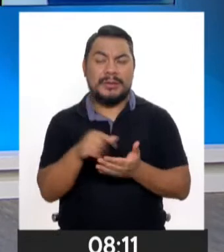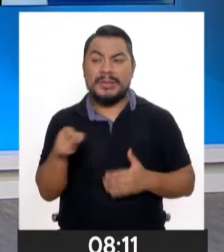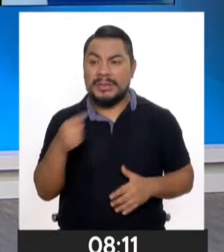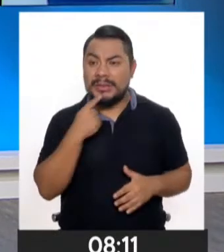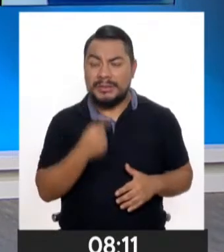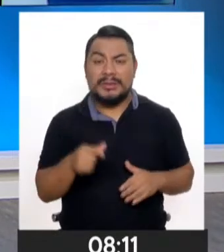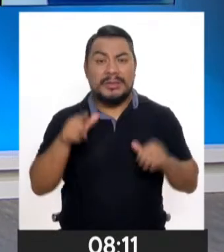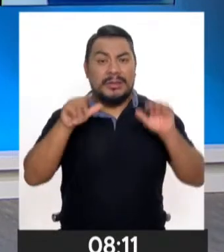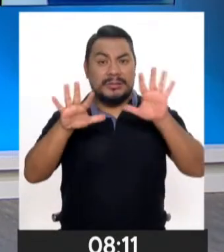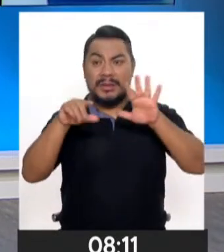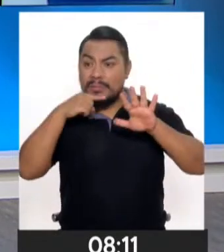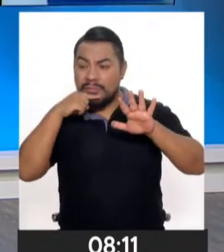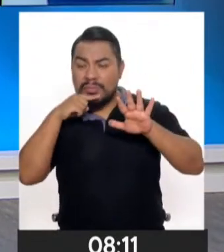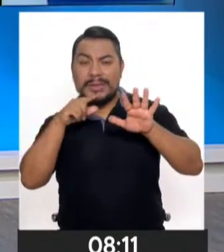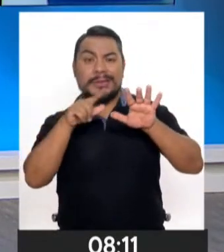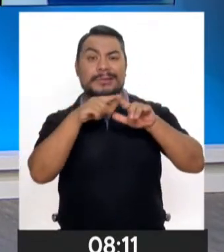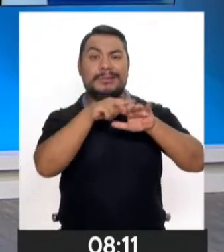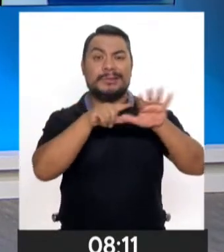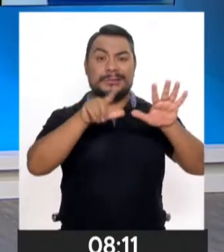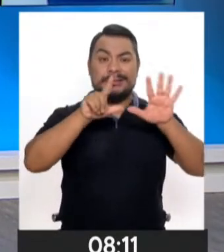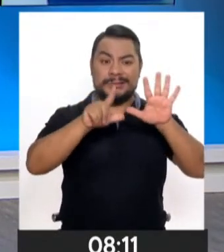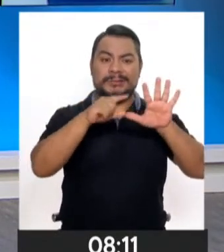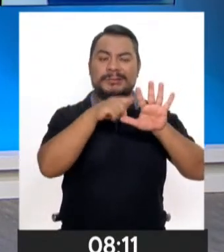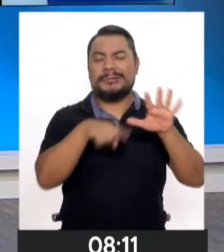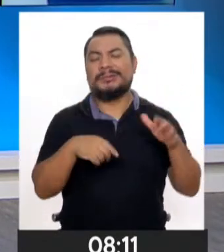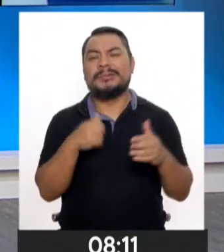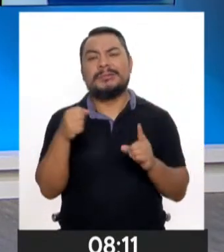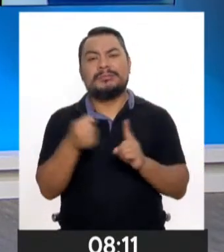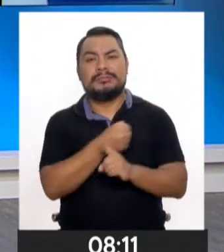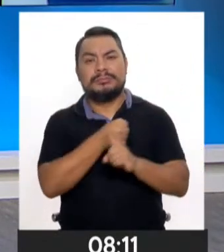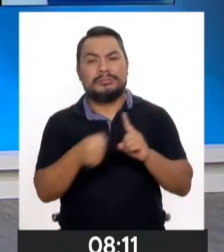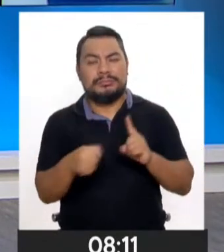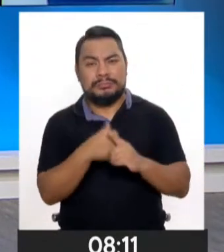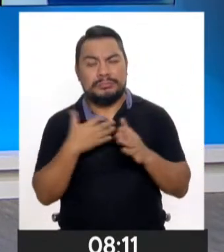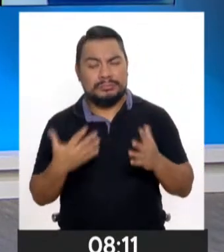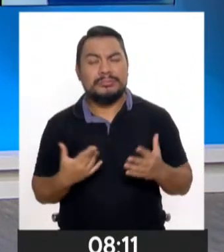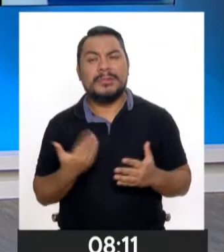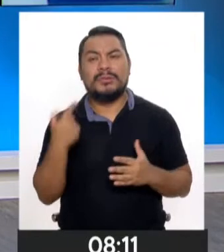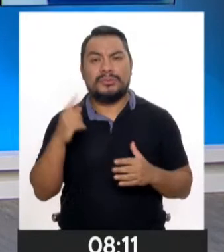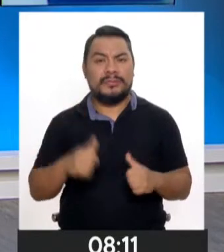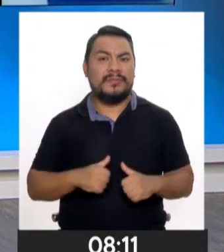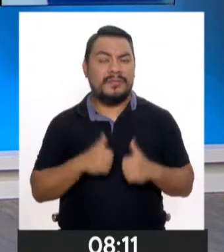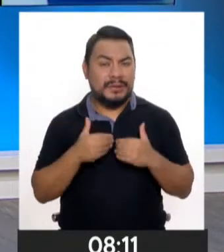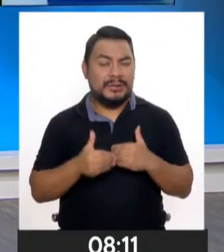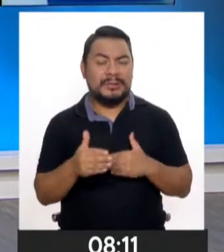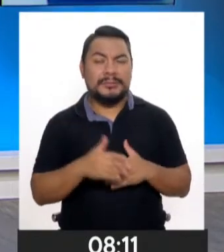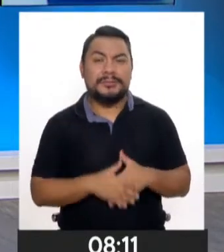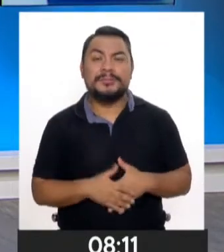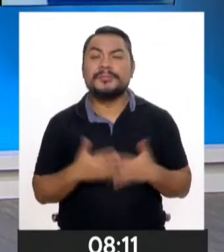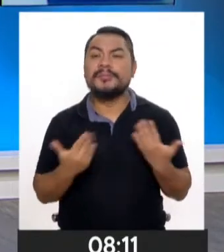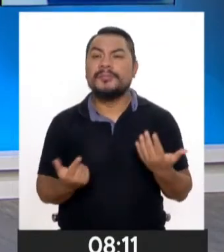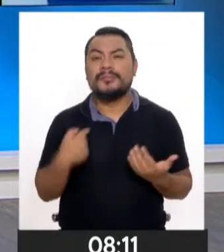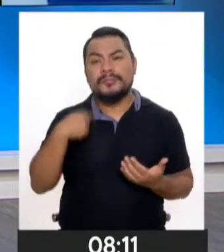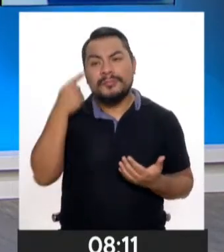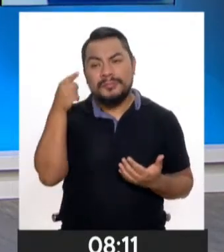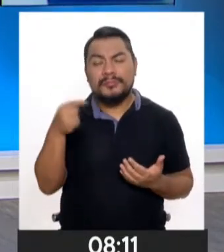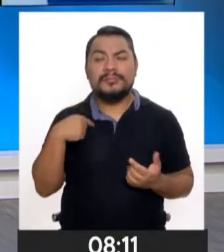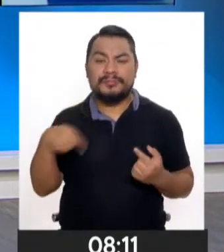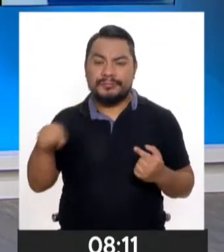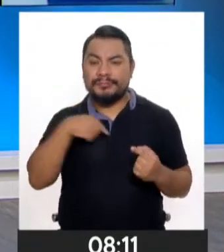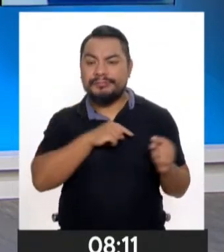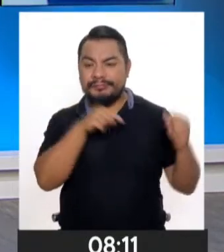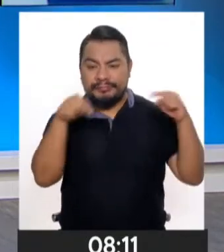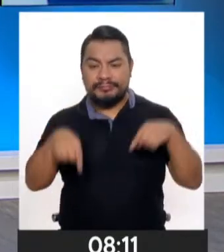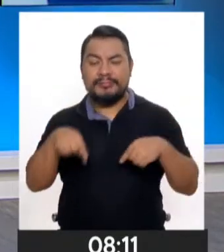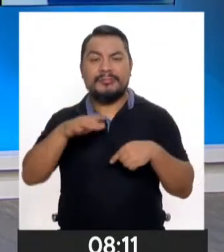mujeres, casi 7 son las que han sufrido violencia alguna vez en su vida. En ese sentido, venimos para